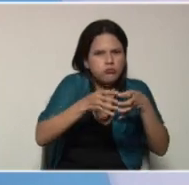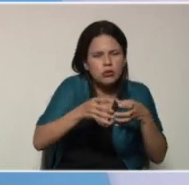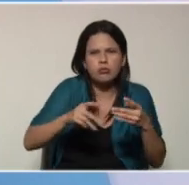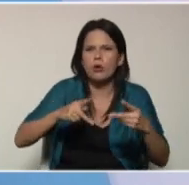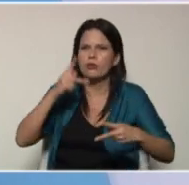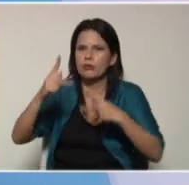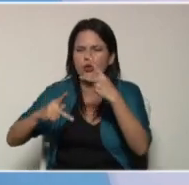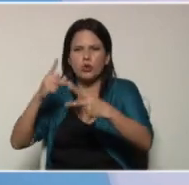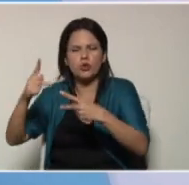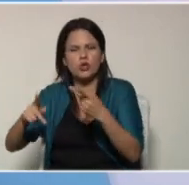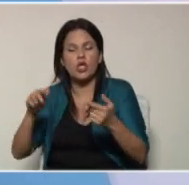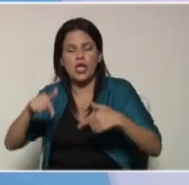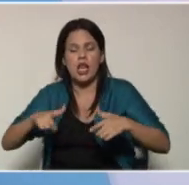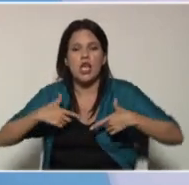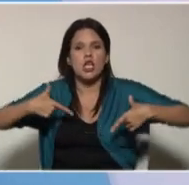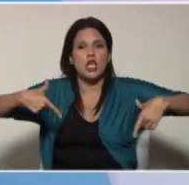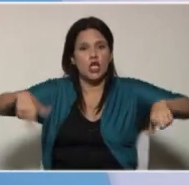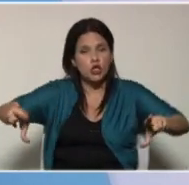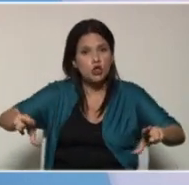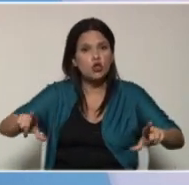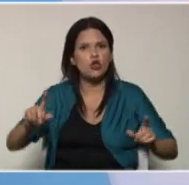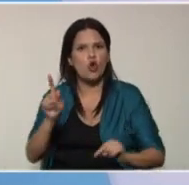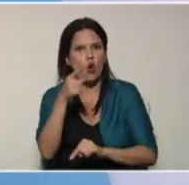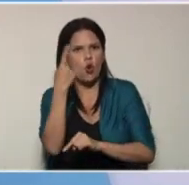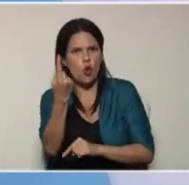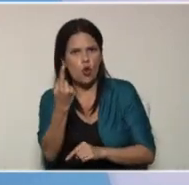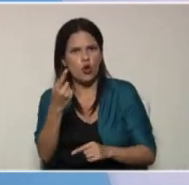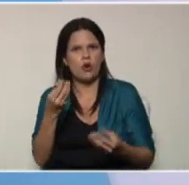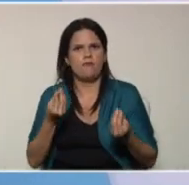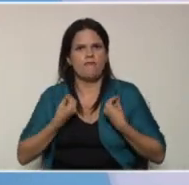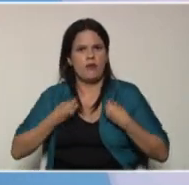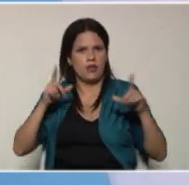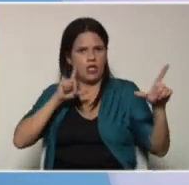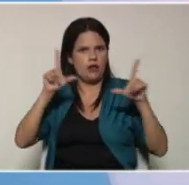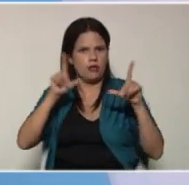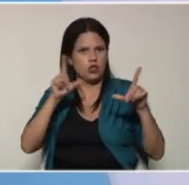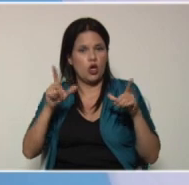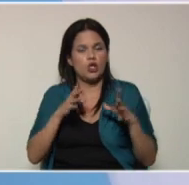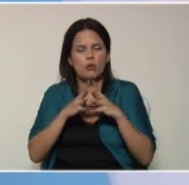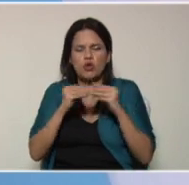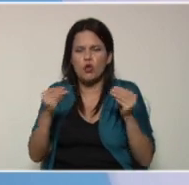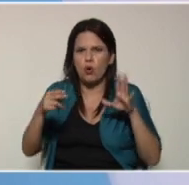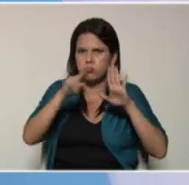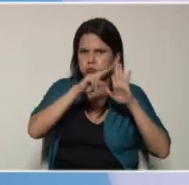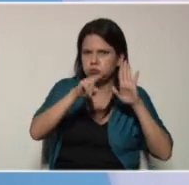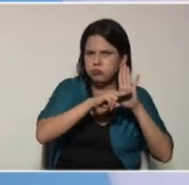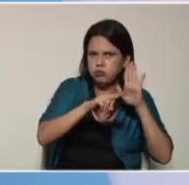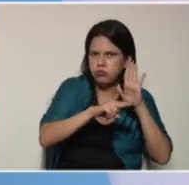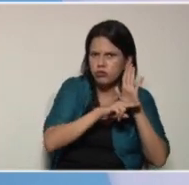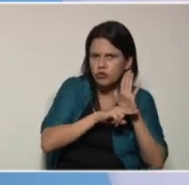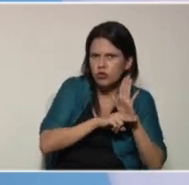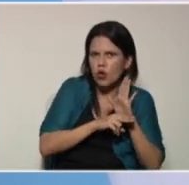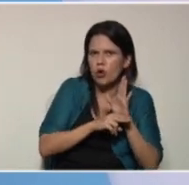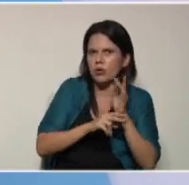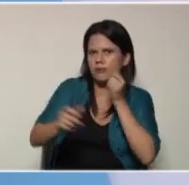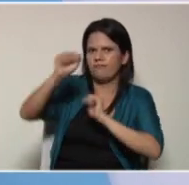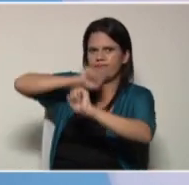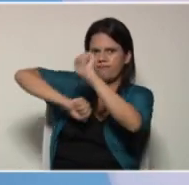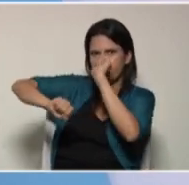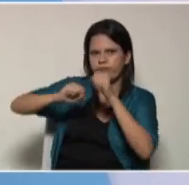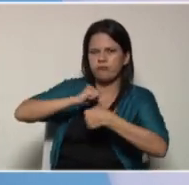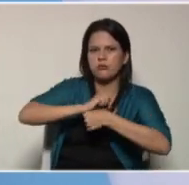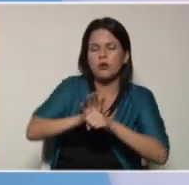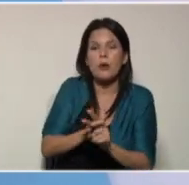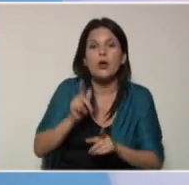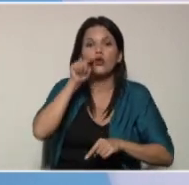Estudio 1 de este nuevo canal educativo, ha tomado todas las medidas de prevención ante el COVID-19 para que ustedes puedan